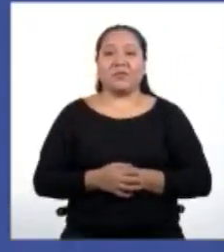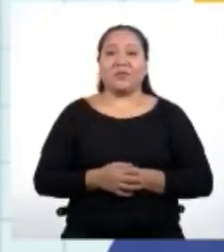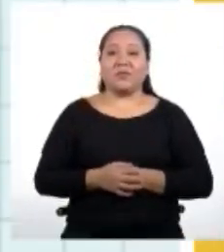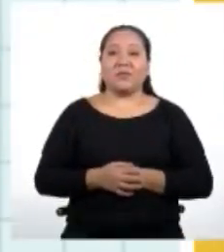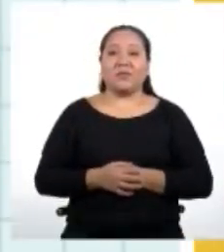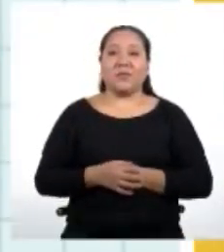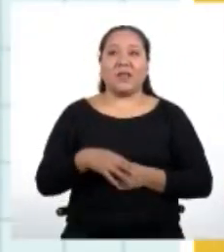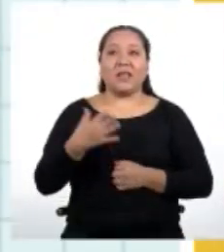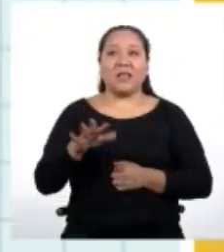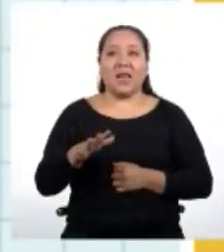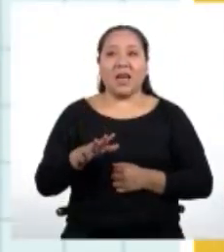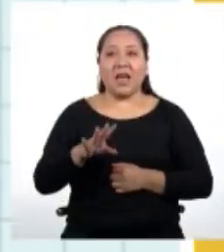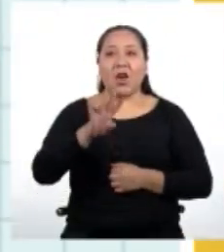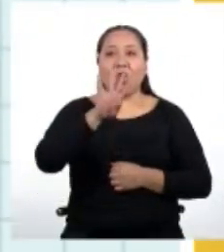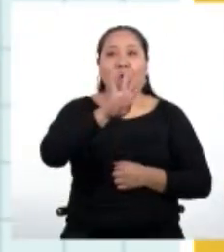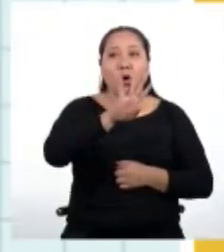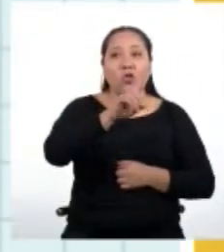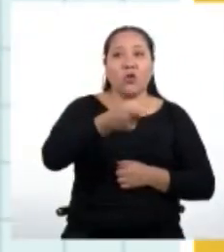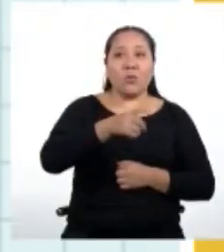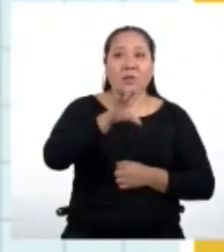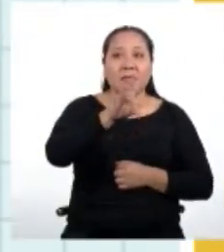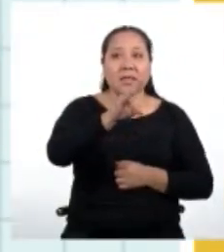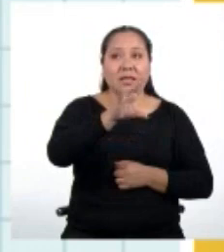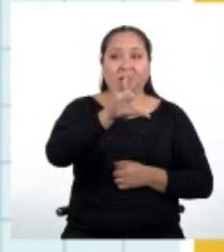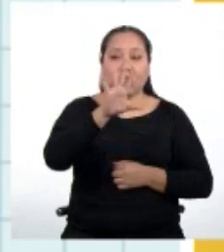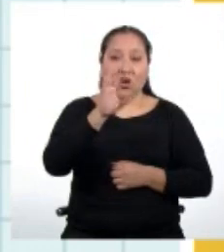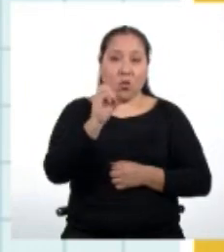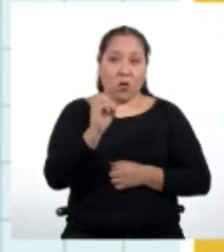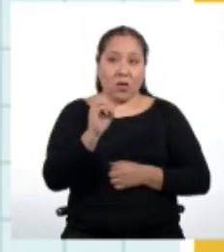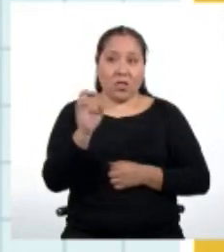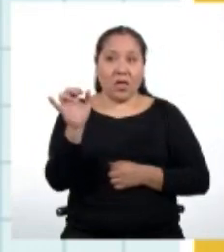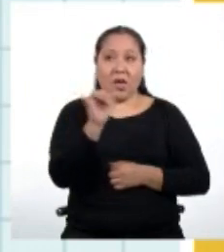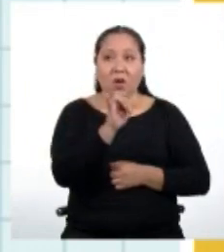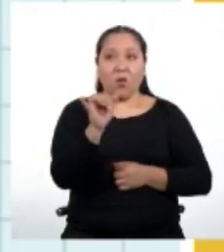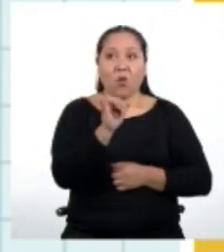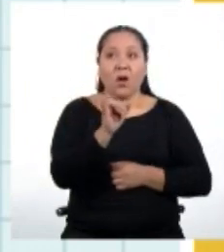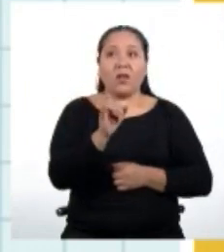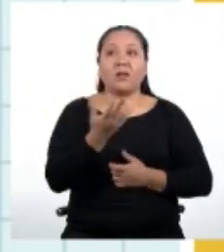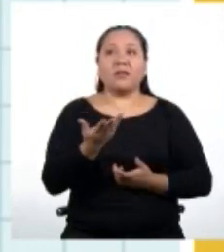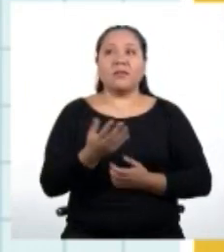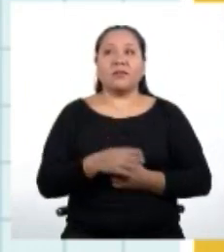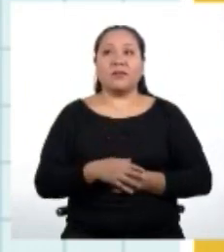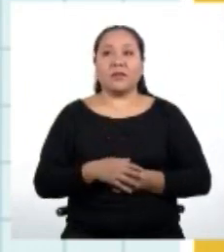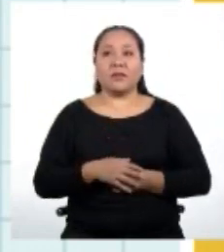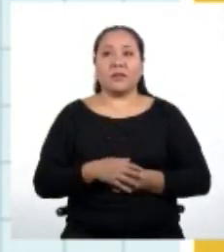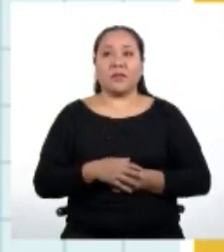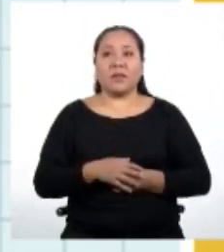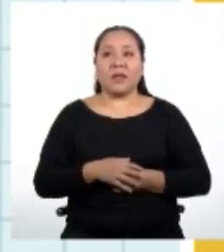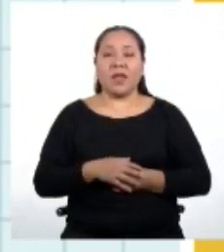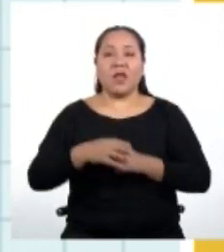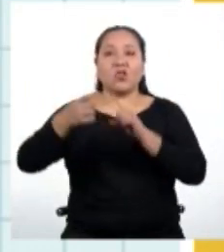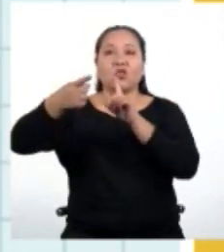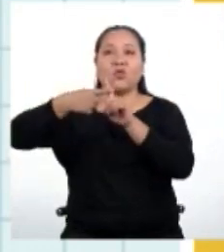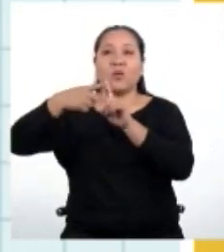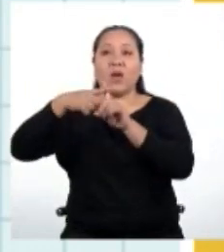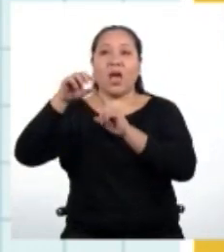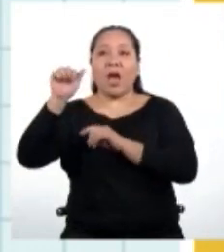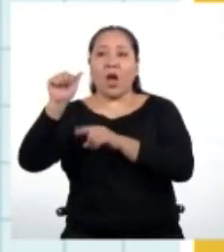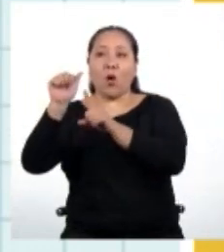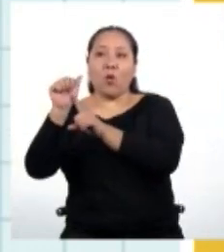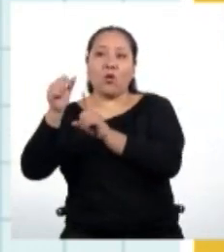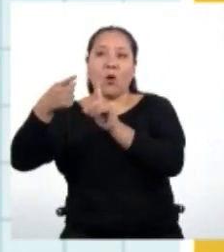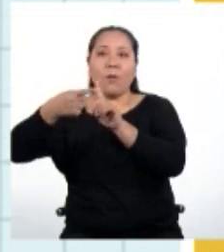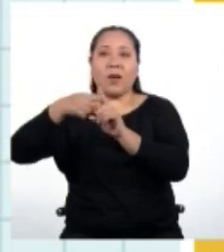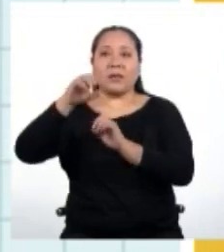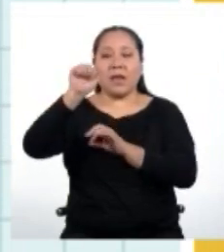tenemos que el valor de 4.750 equivale a lo siguiente. Primero, la suma del primer y último